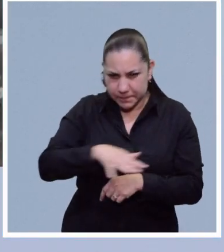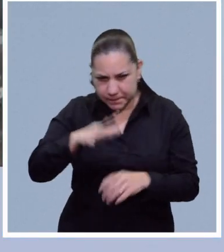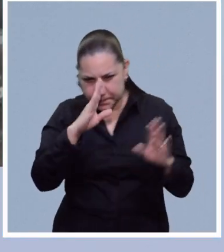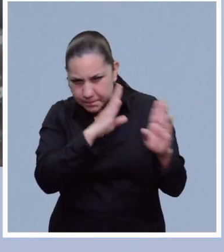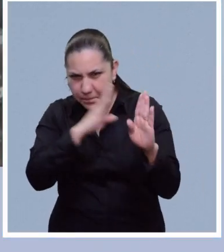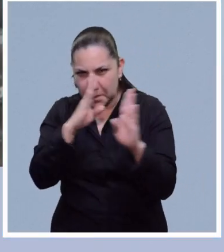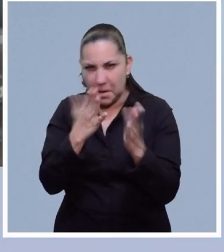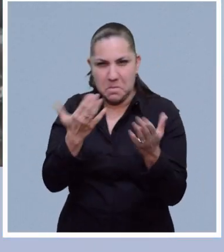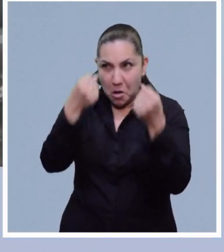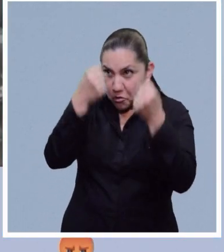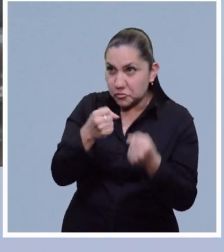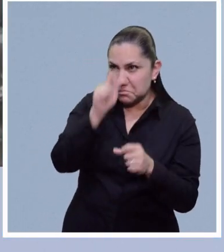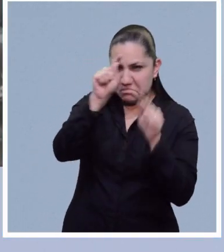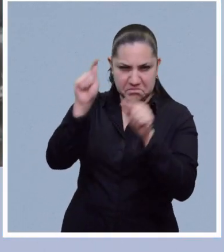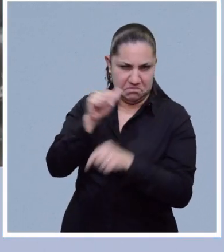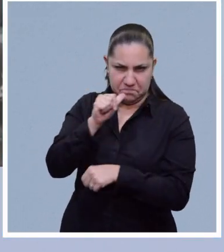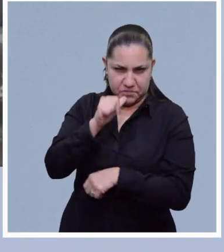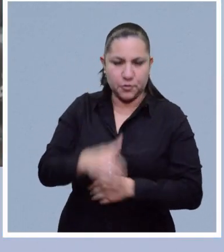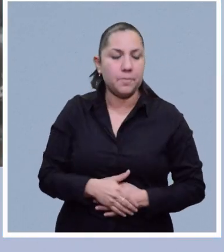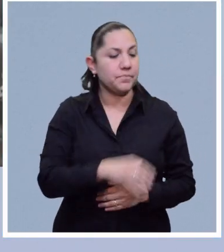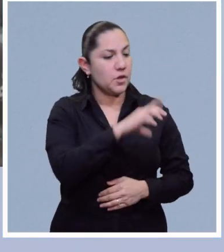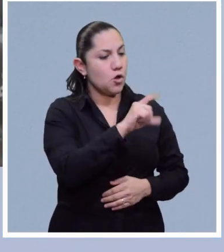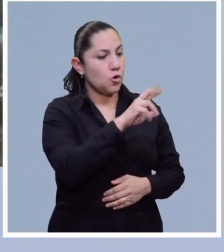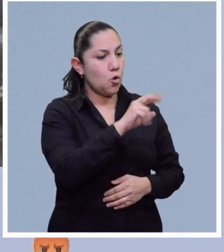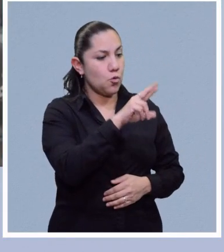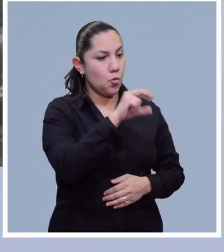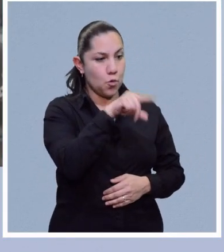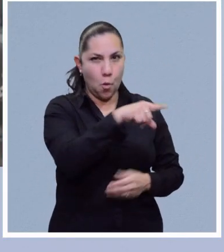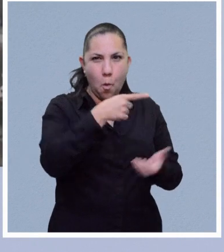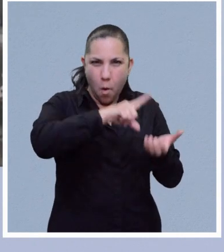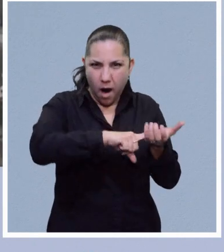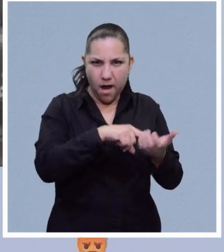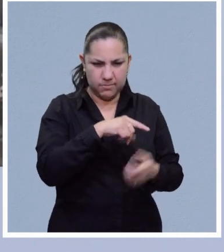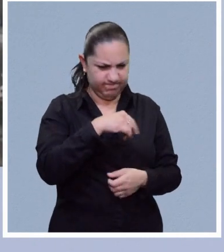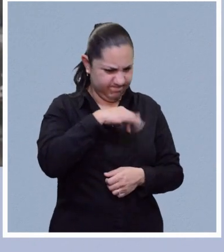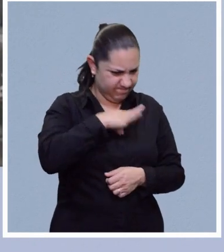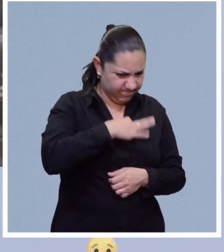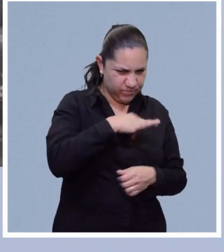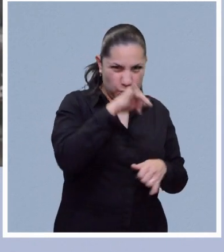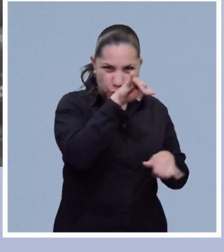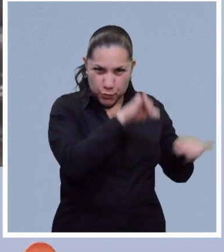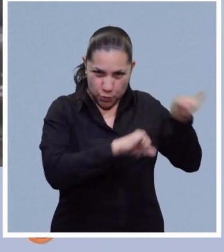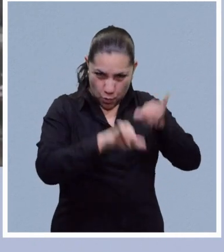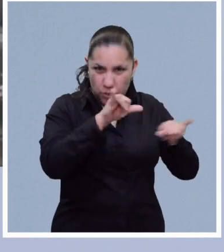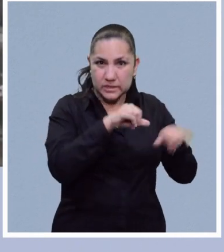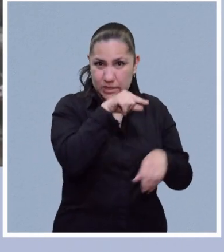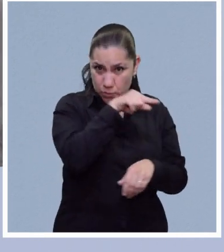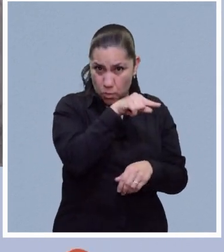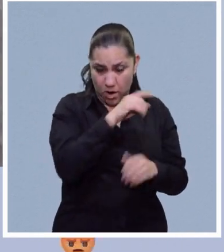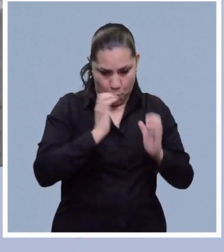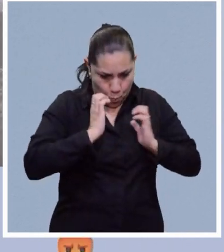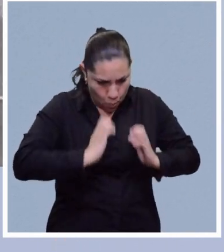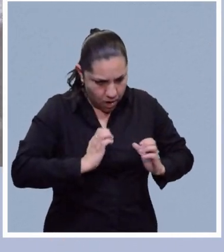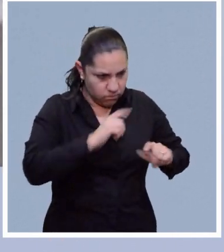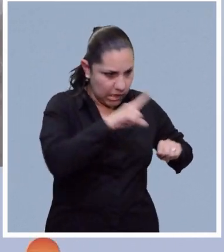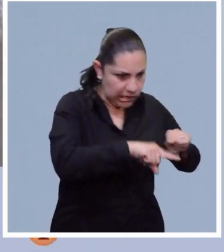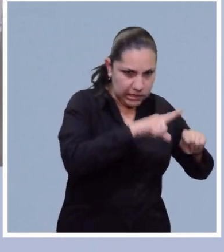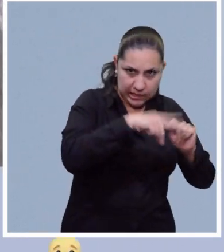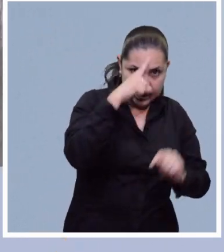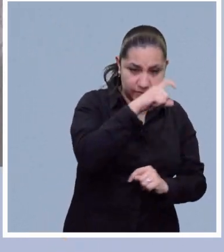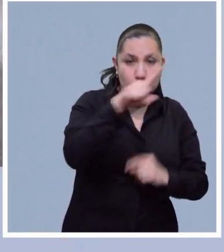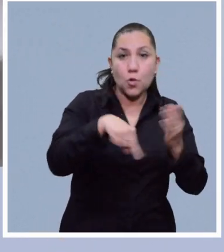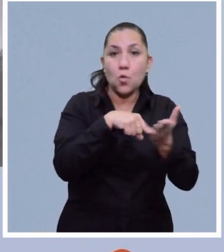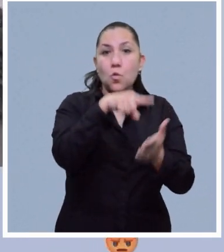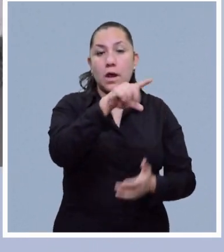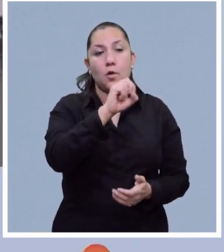400 litros de cloruro de vinilo, químico altamente tóxico e imposible de eliminar del organismo, fueron derramados accidentalmente en